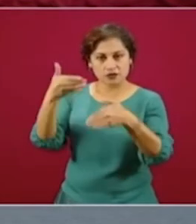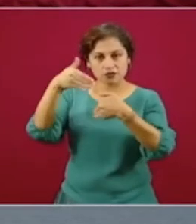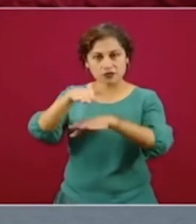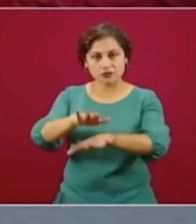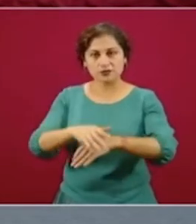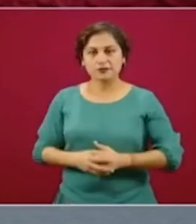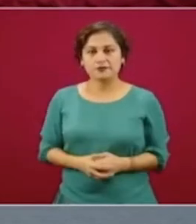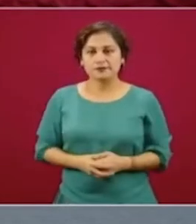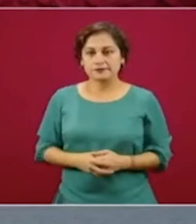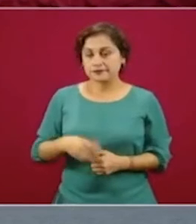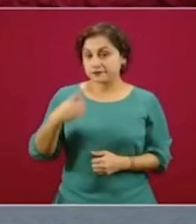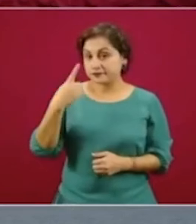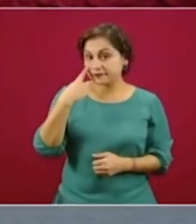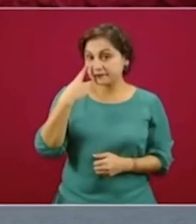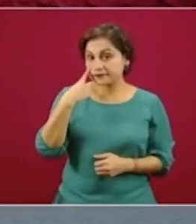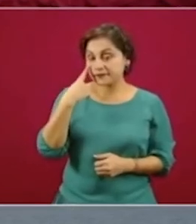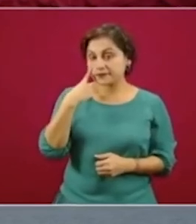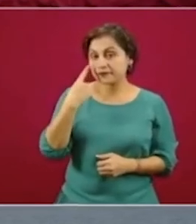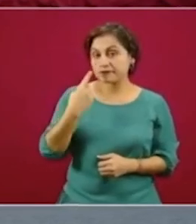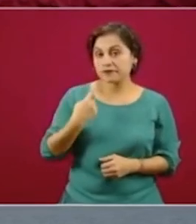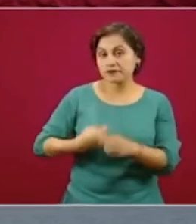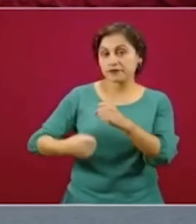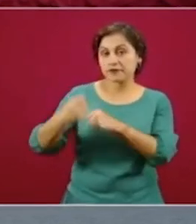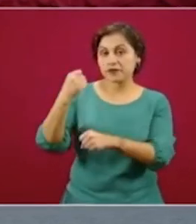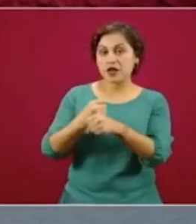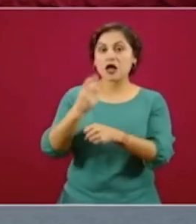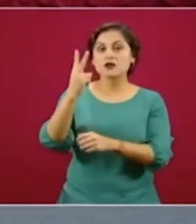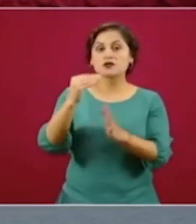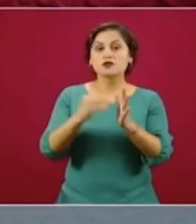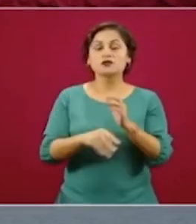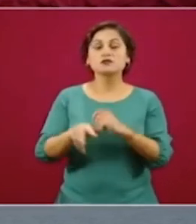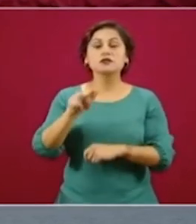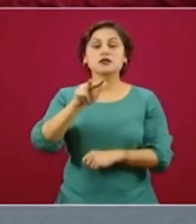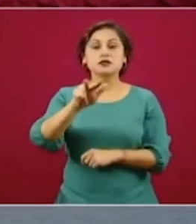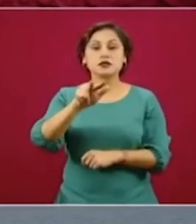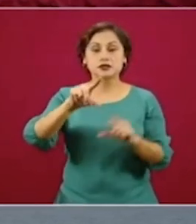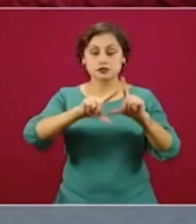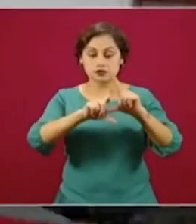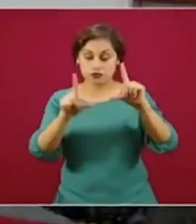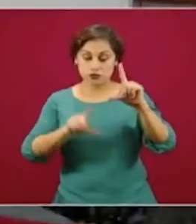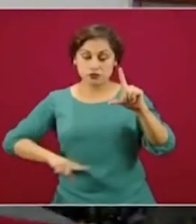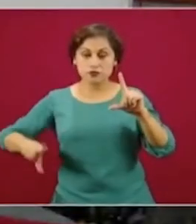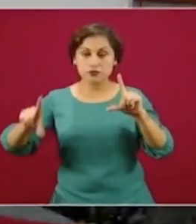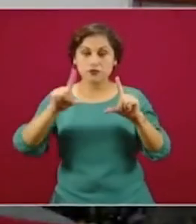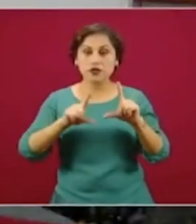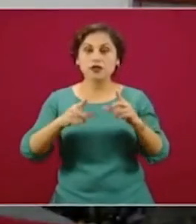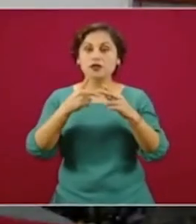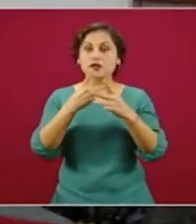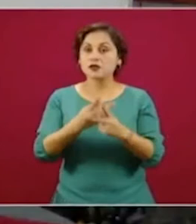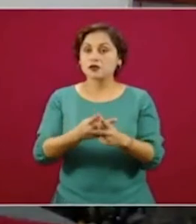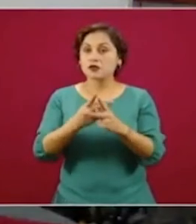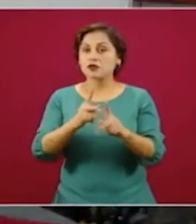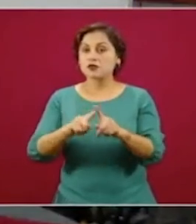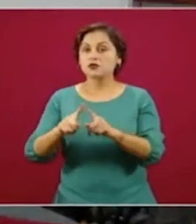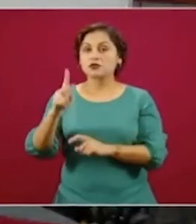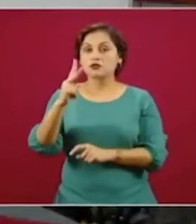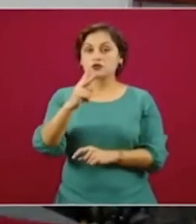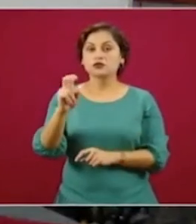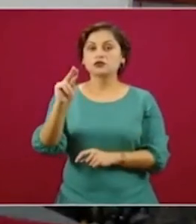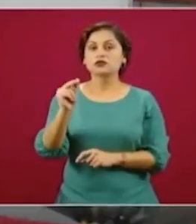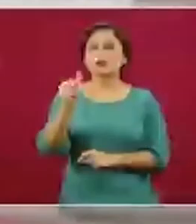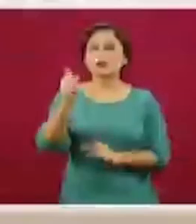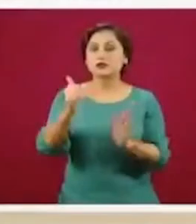En el año 2018 este país produjo 286 millones de toneladas de